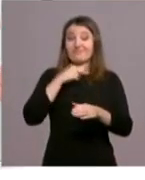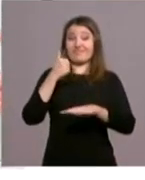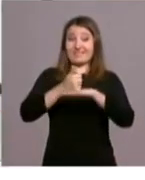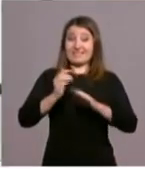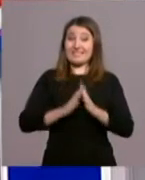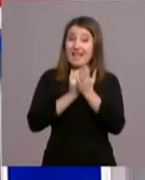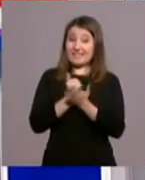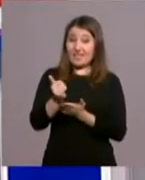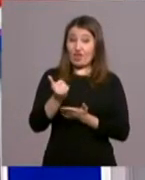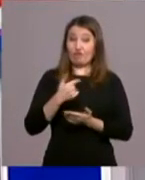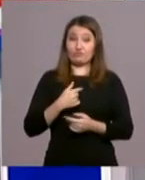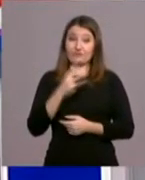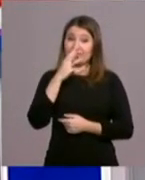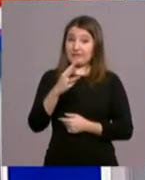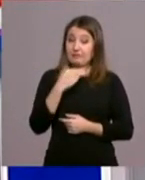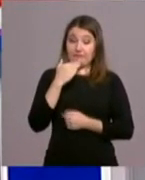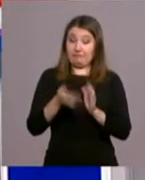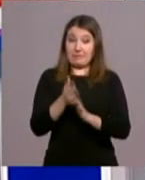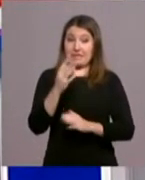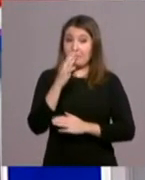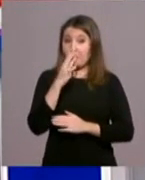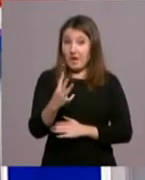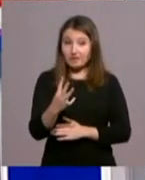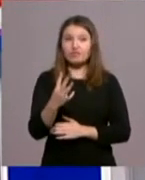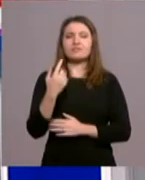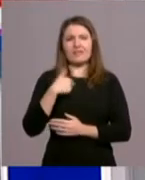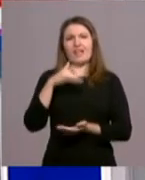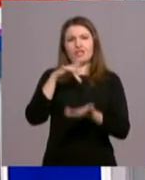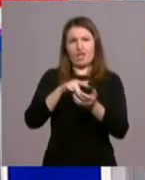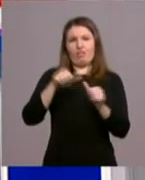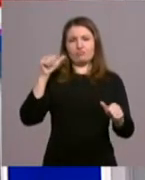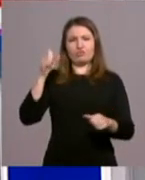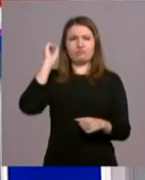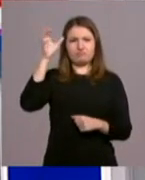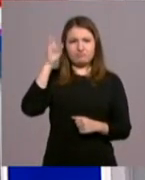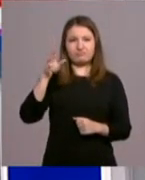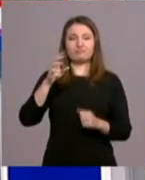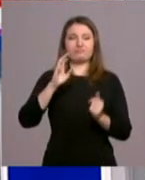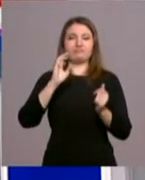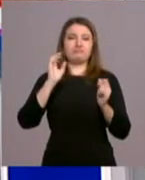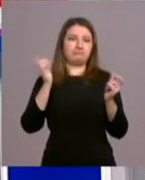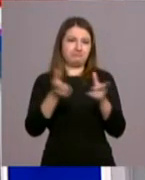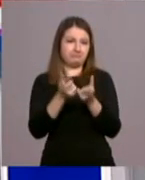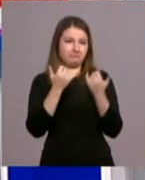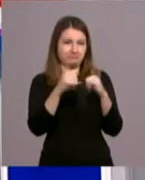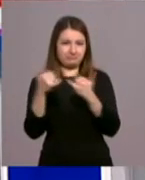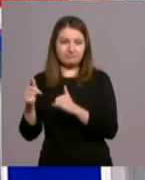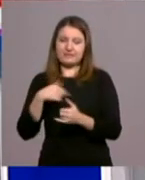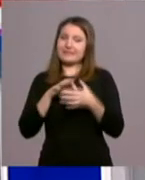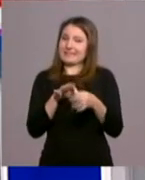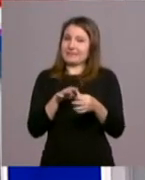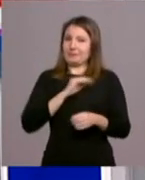para cuatro, pues he participado en muchos actos, encuentros, pregones, etc. Y ya tengo una relación bastante estrecha con ellos.